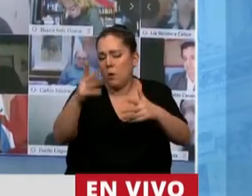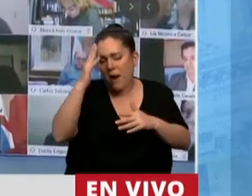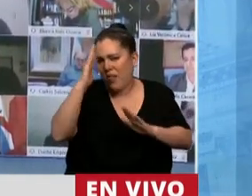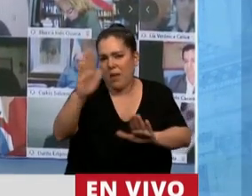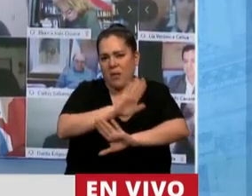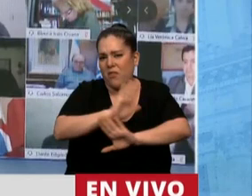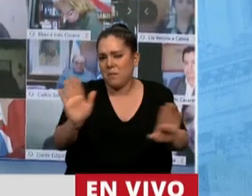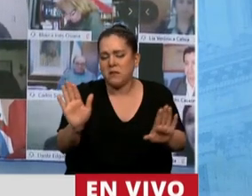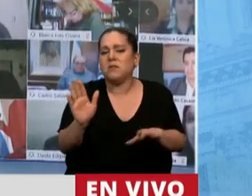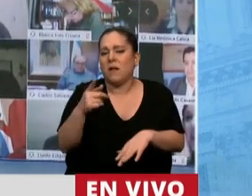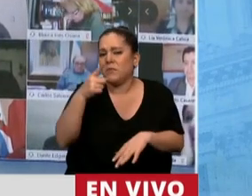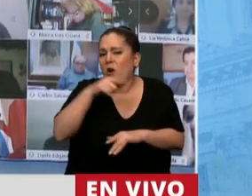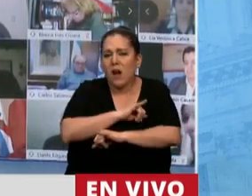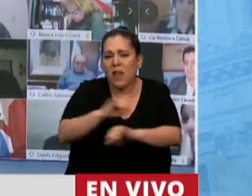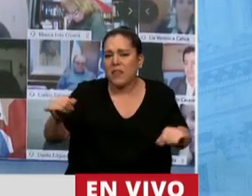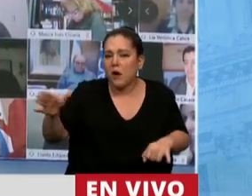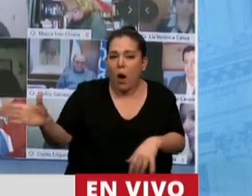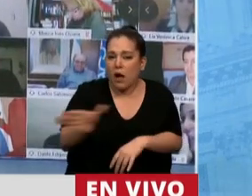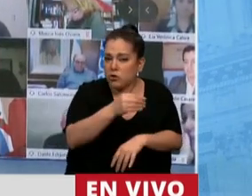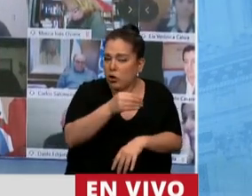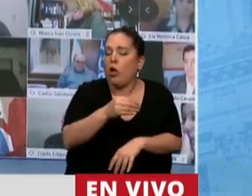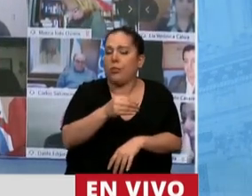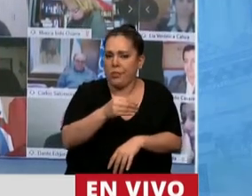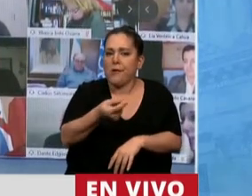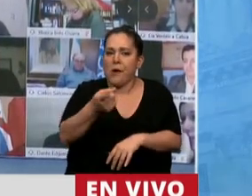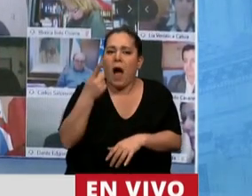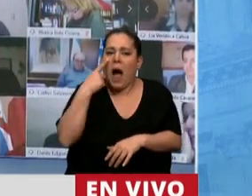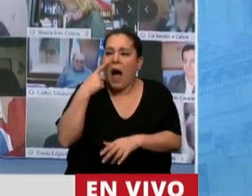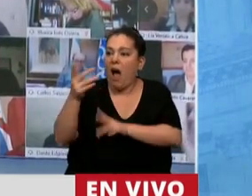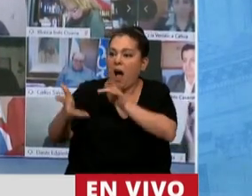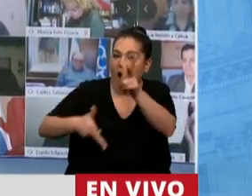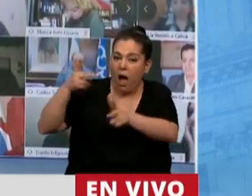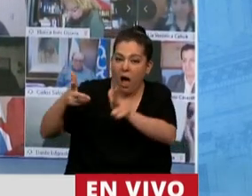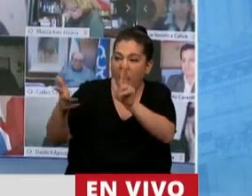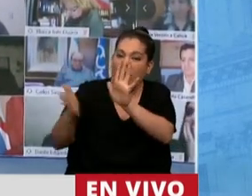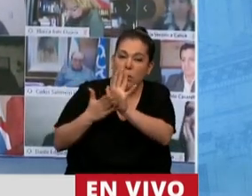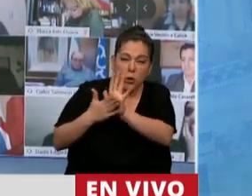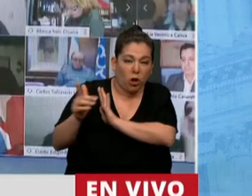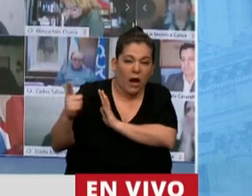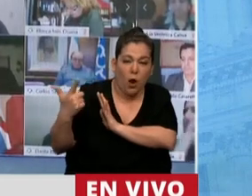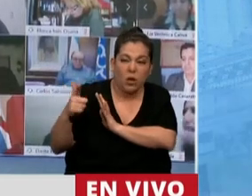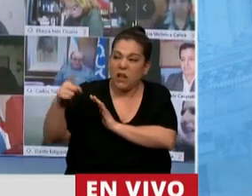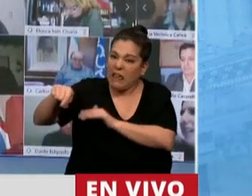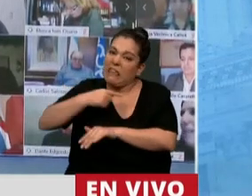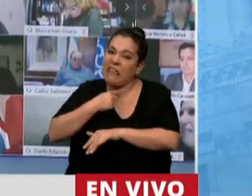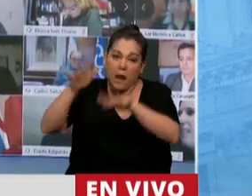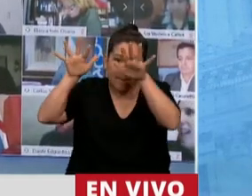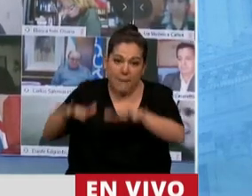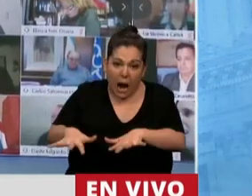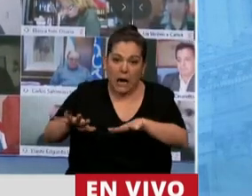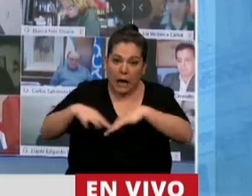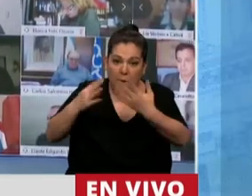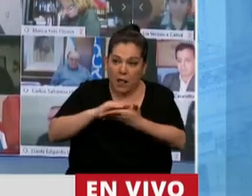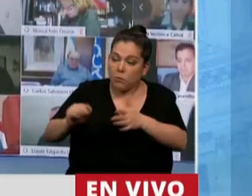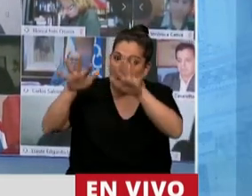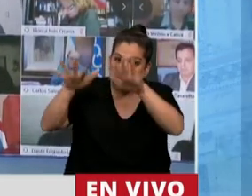a todos los que quieren, con argumentos que no existen, parar el funcionamiento del